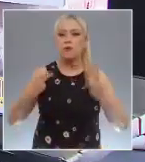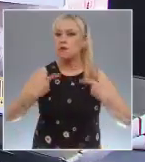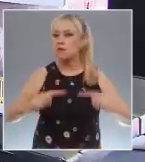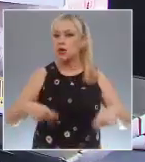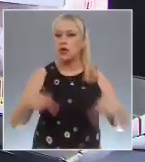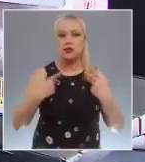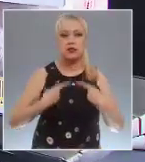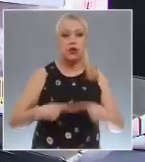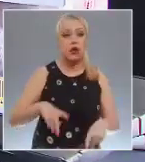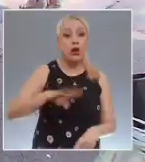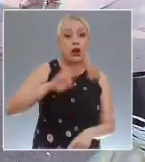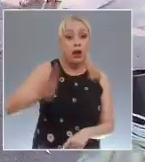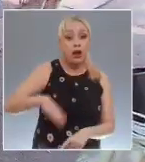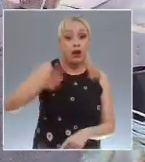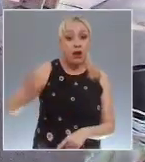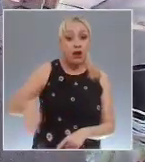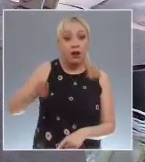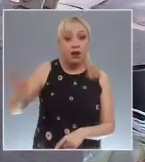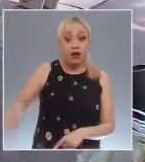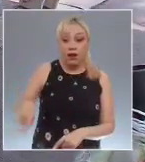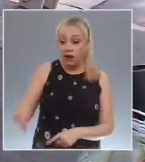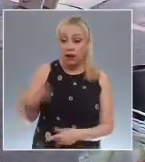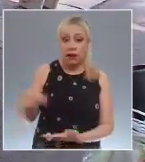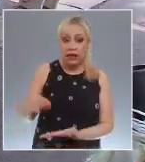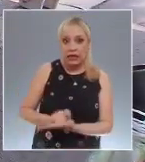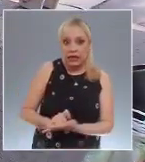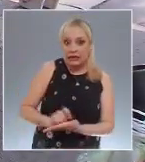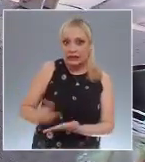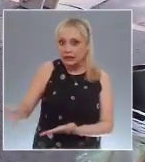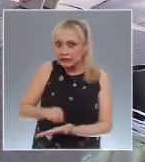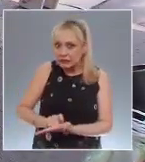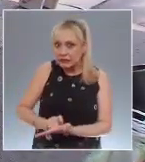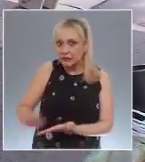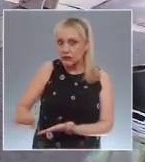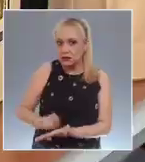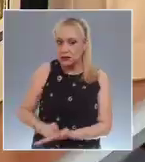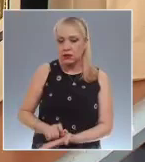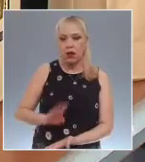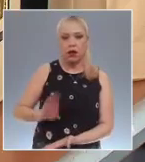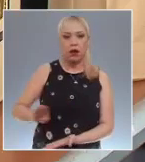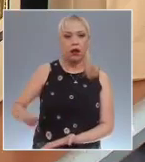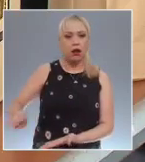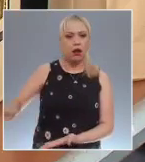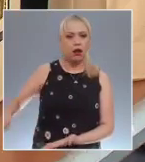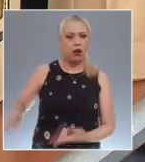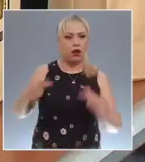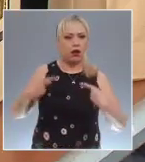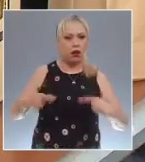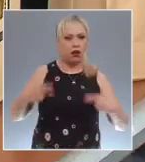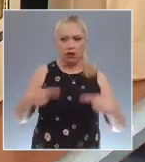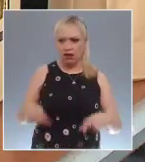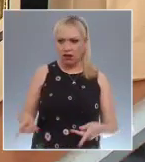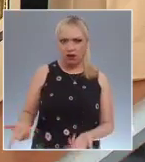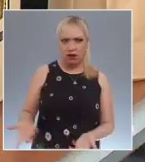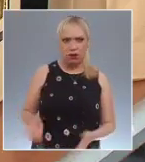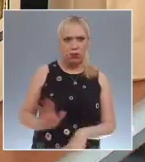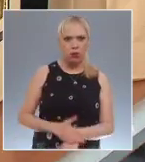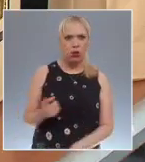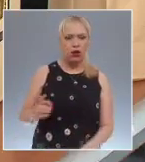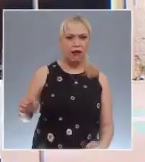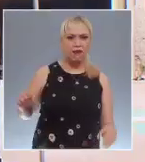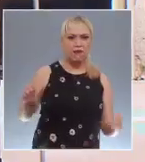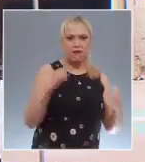fallecidas. La agrupación argumenta que en el proceso de revocación de mandato no está prevista como sanción la entrega de documentos